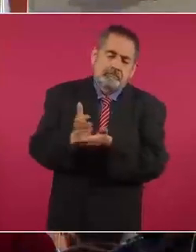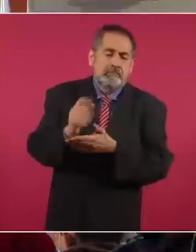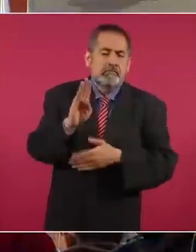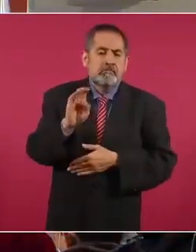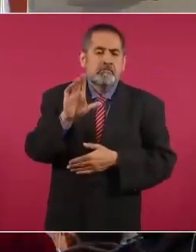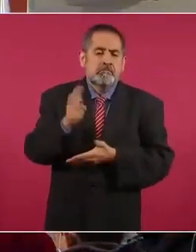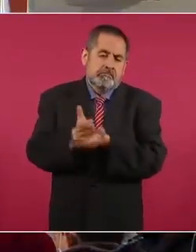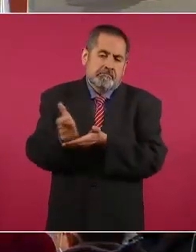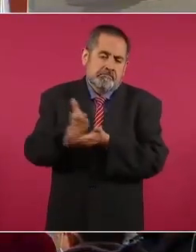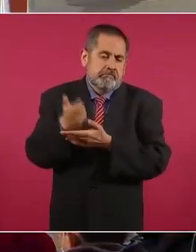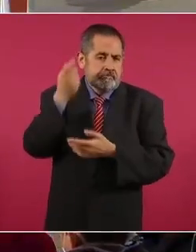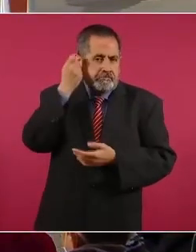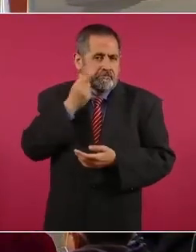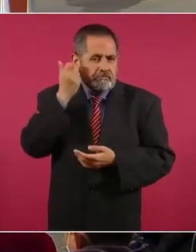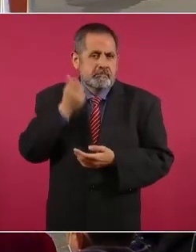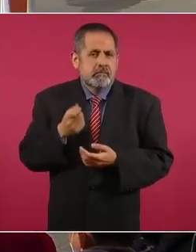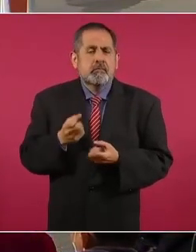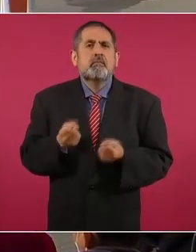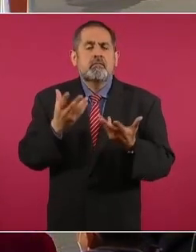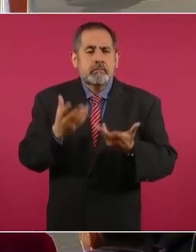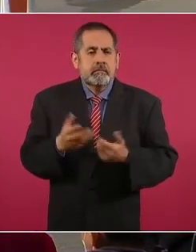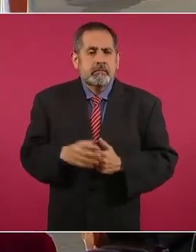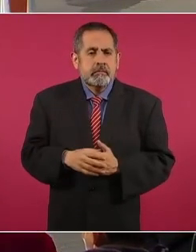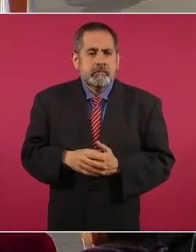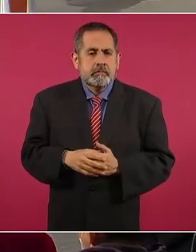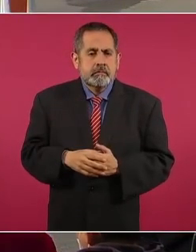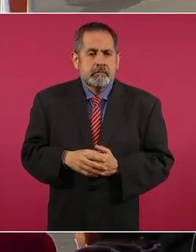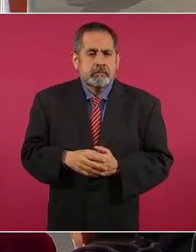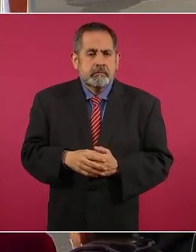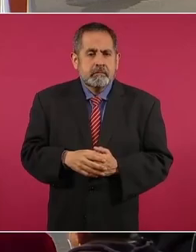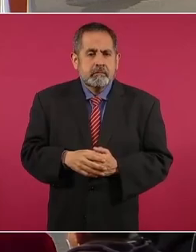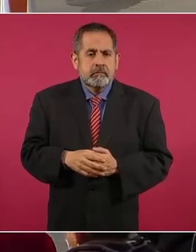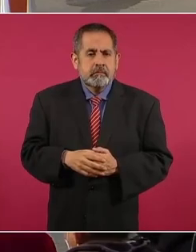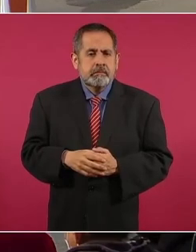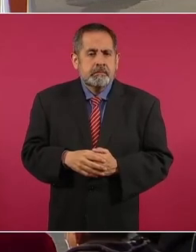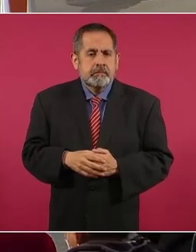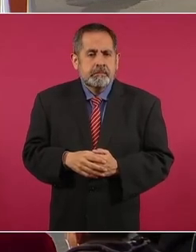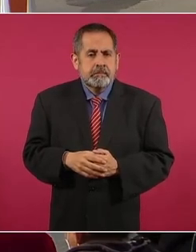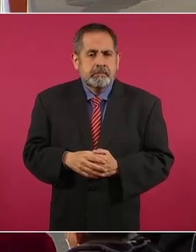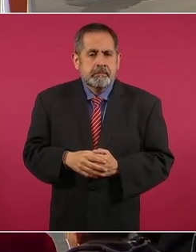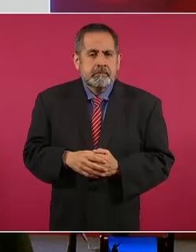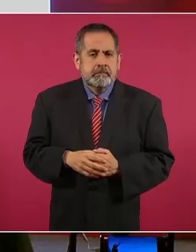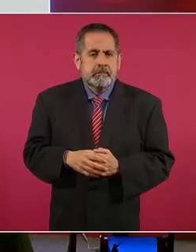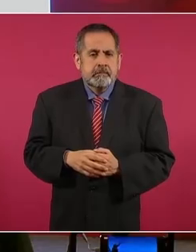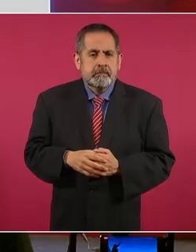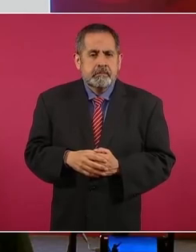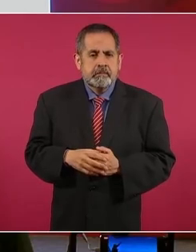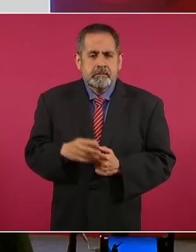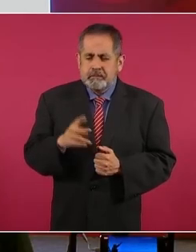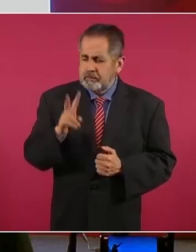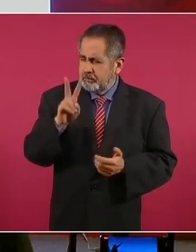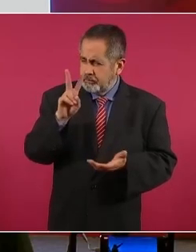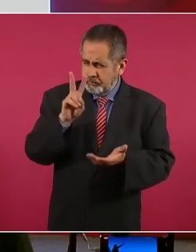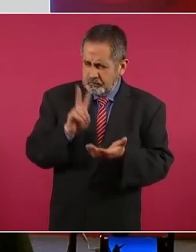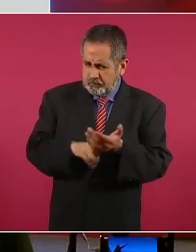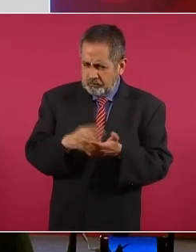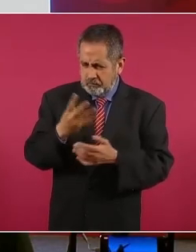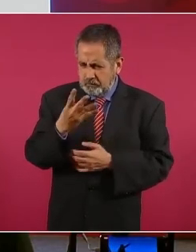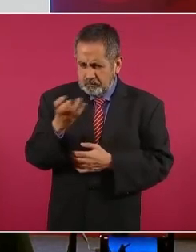de dos mil 4